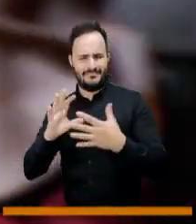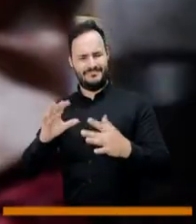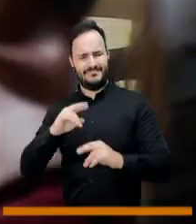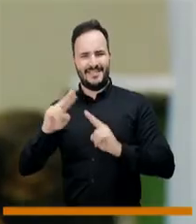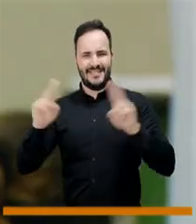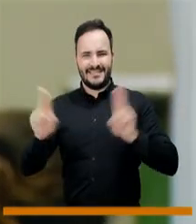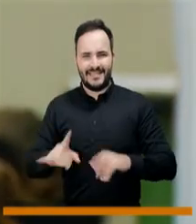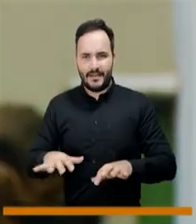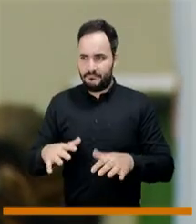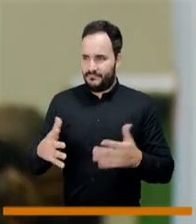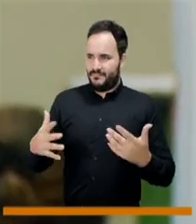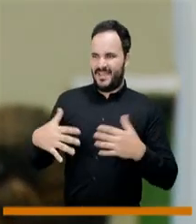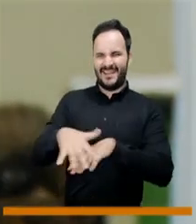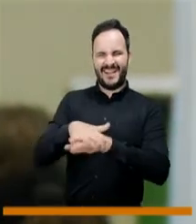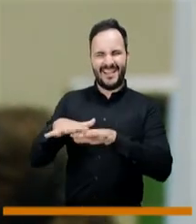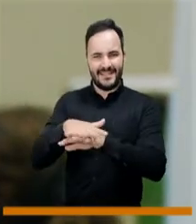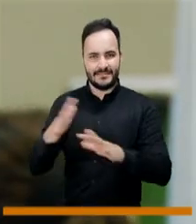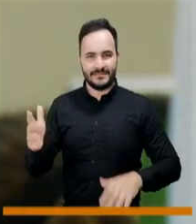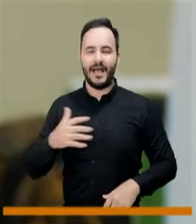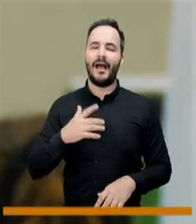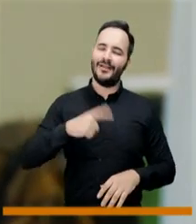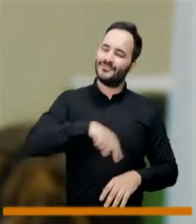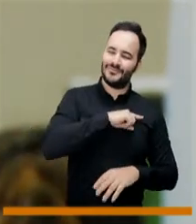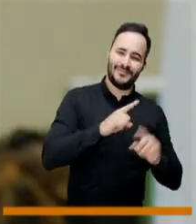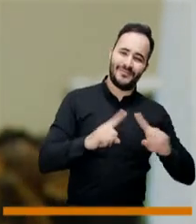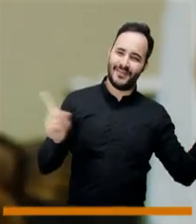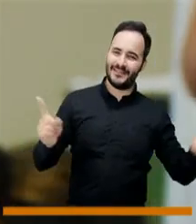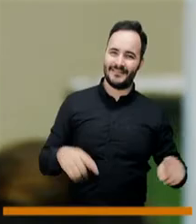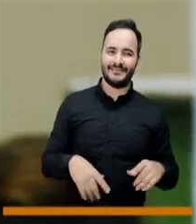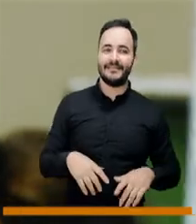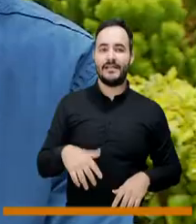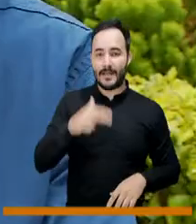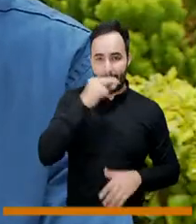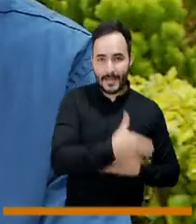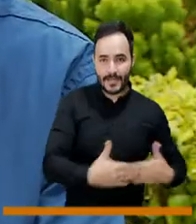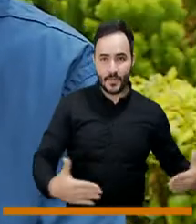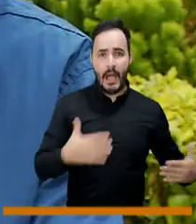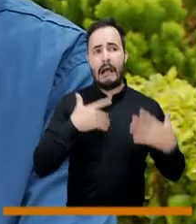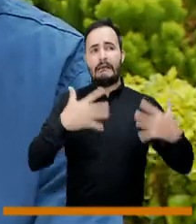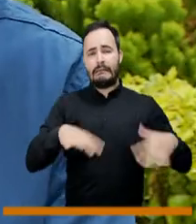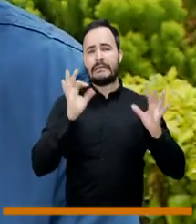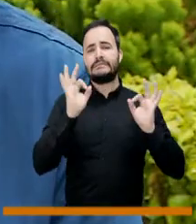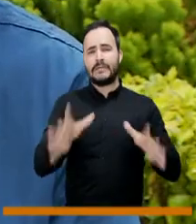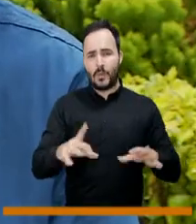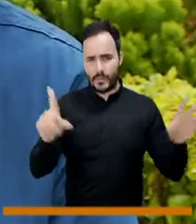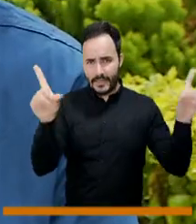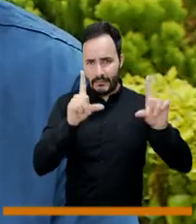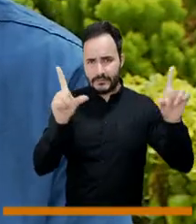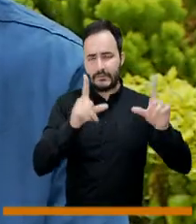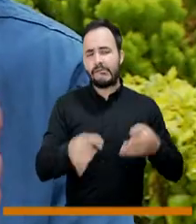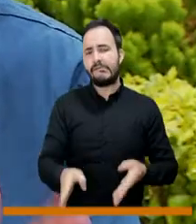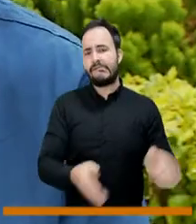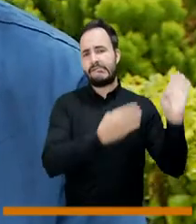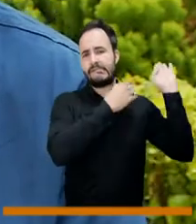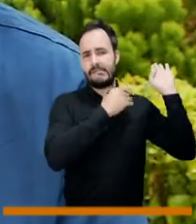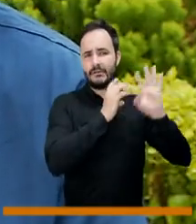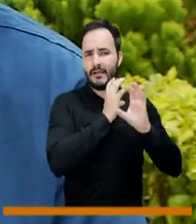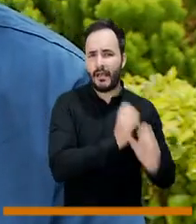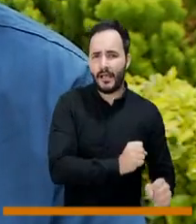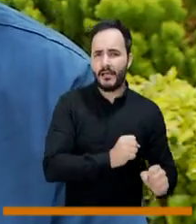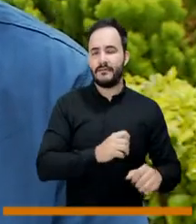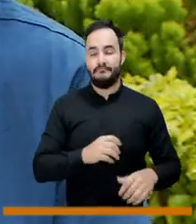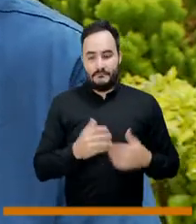en ese miedo que ya lo vivimos en la infancia de el televisor los va a llevar a la perdición, hoy son los